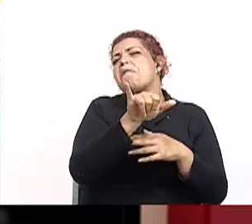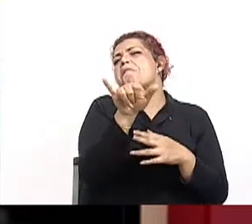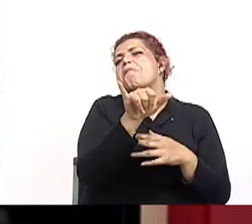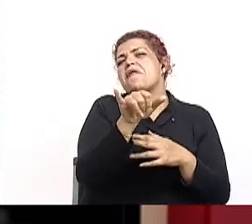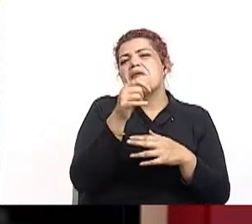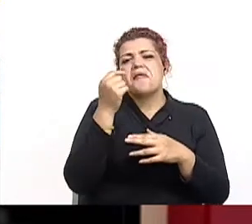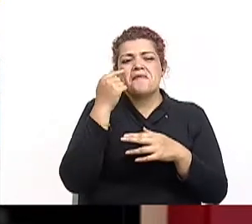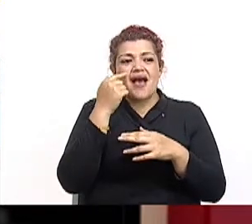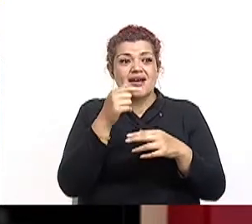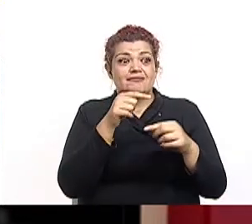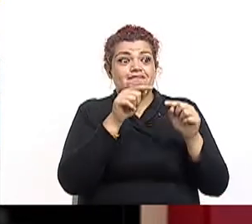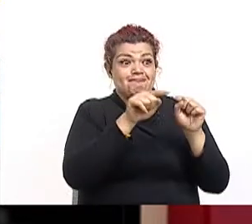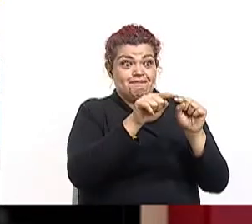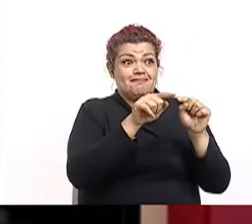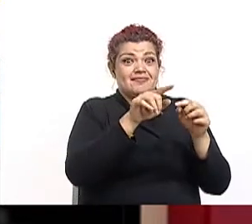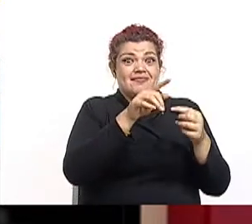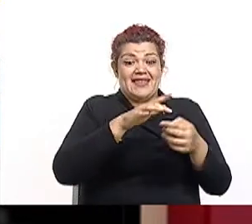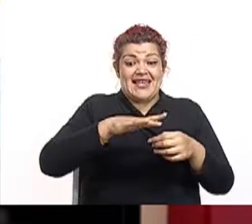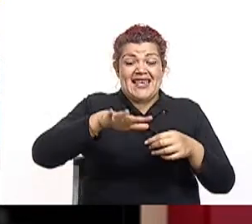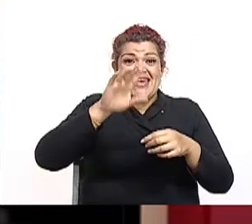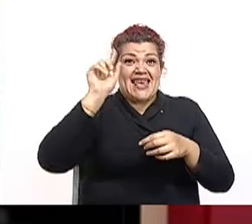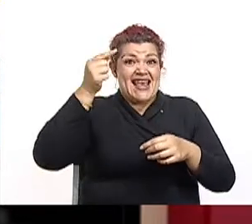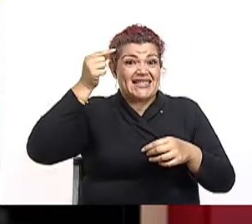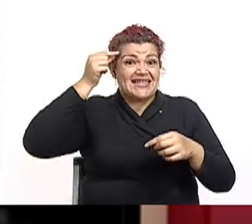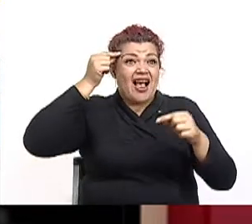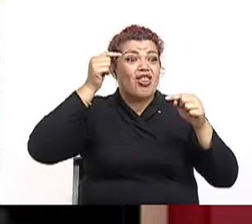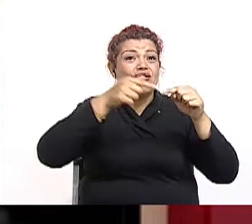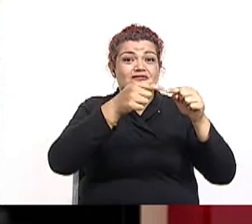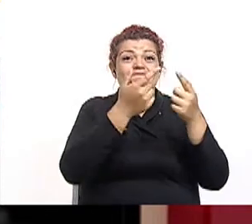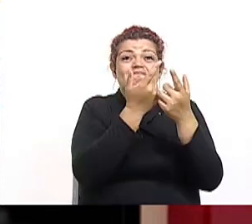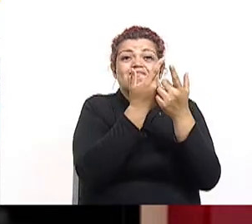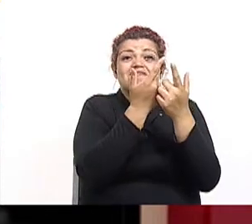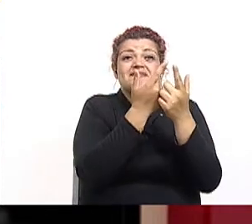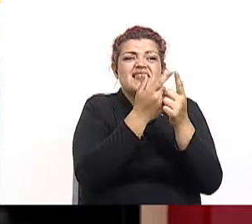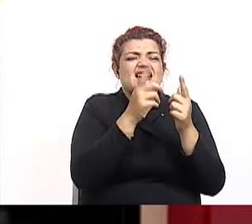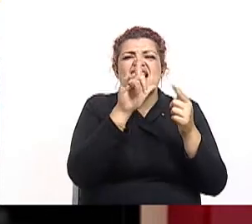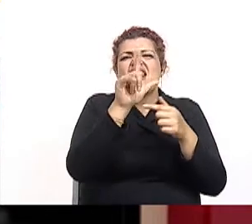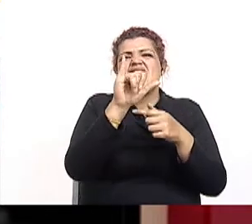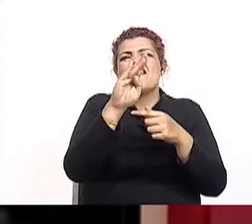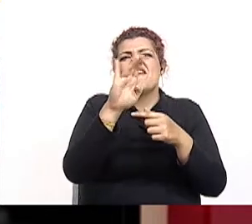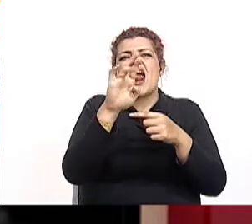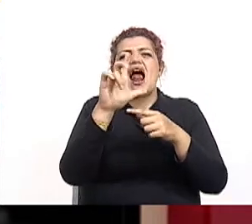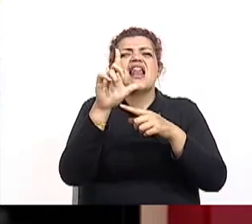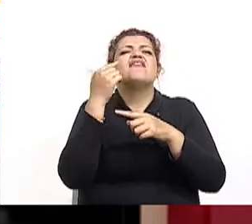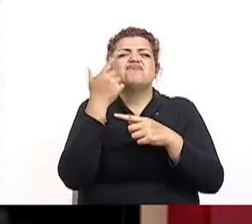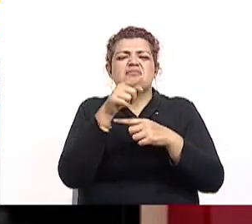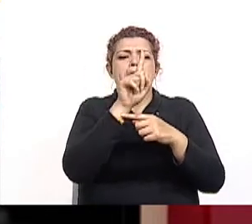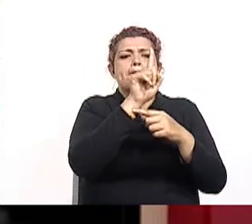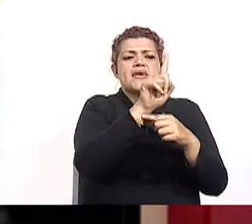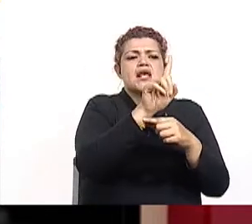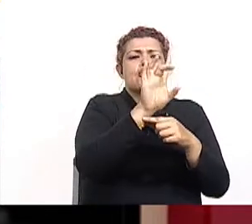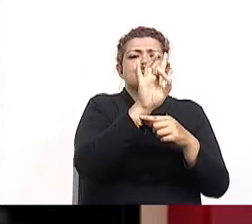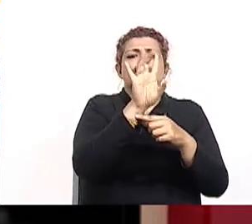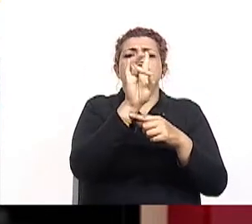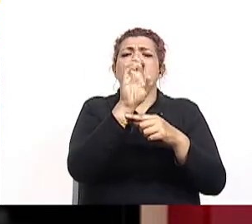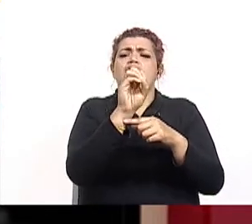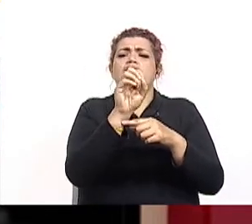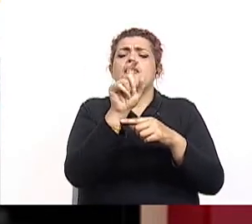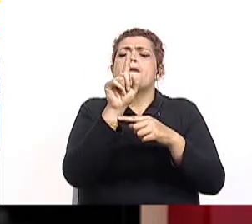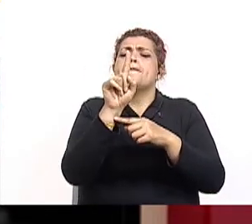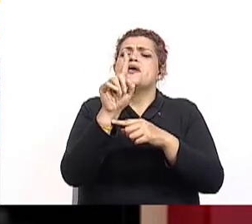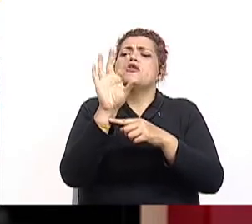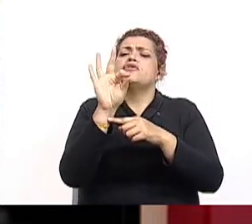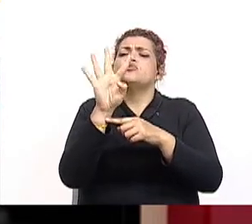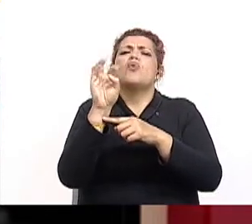reformista. Solamente para recordar, el Estado liberal se establece de 1870 hasta 1940